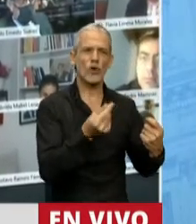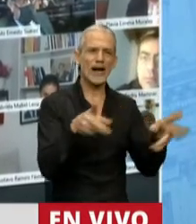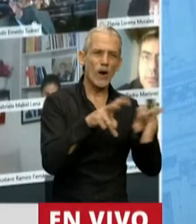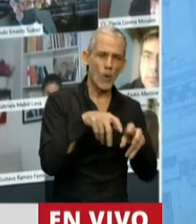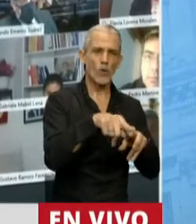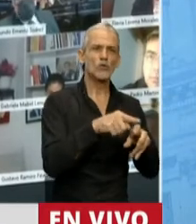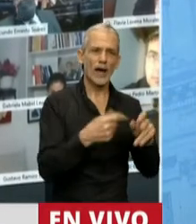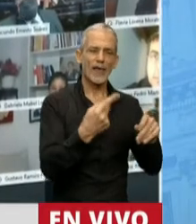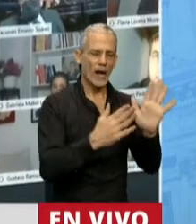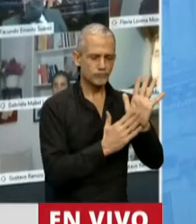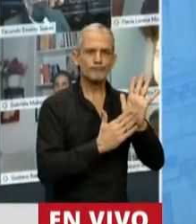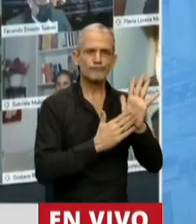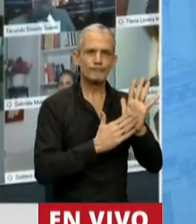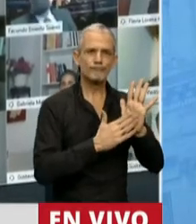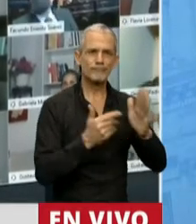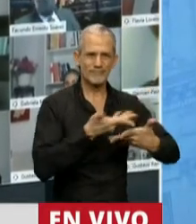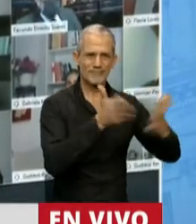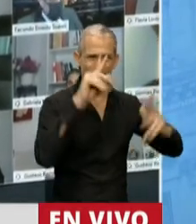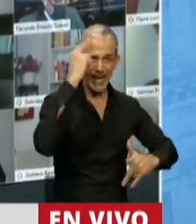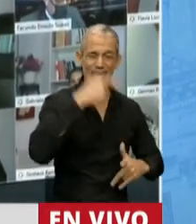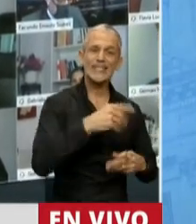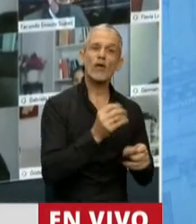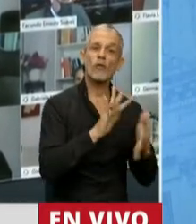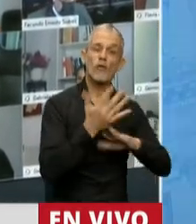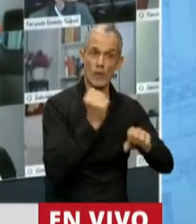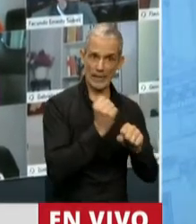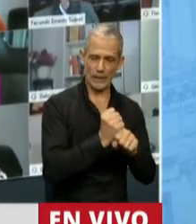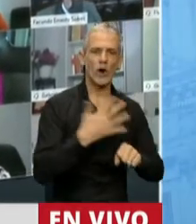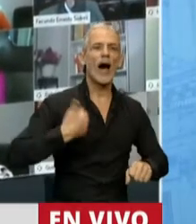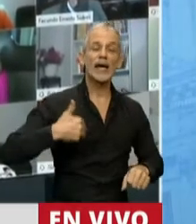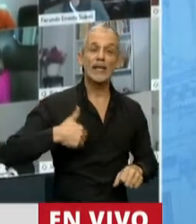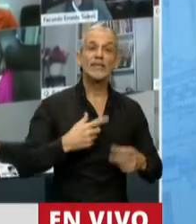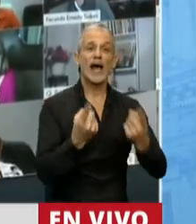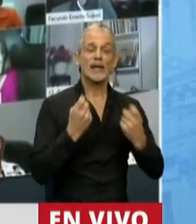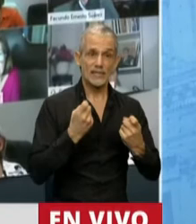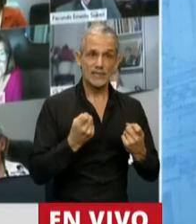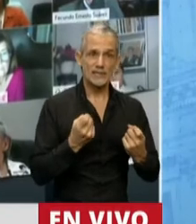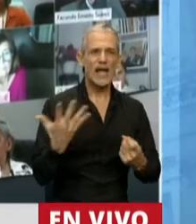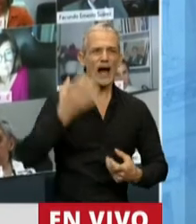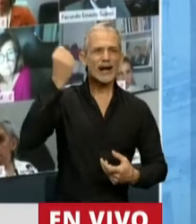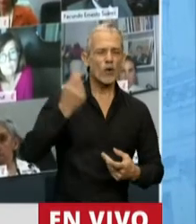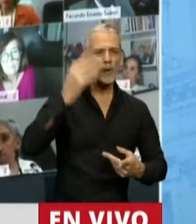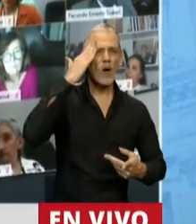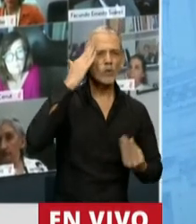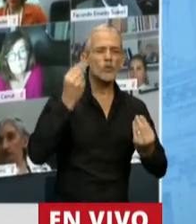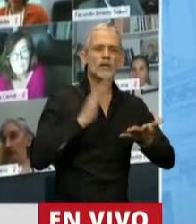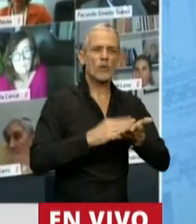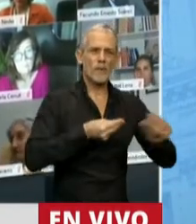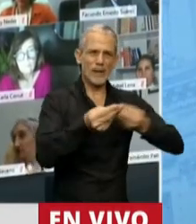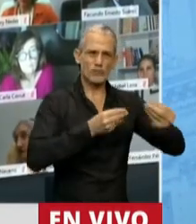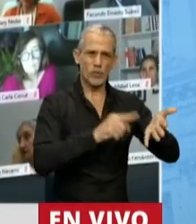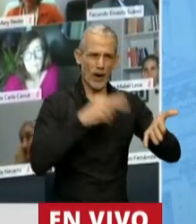incremente la legitimidad de actuación del sector público. Argentina necesita recuperar una cultura presupuestaria,